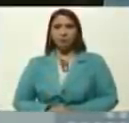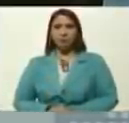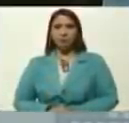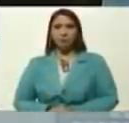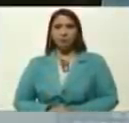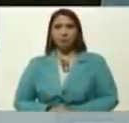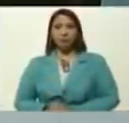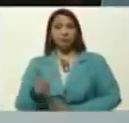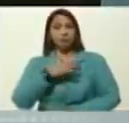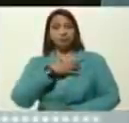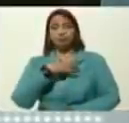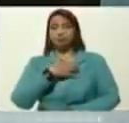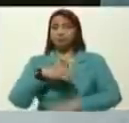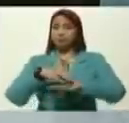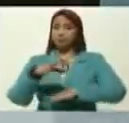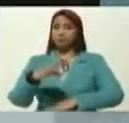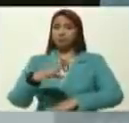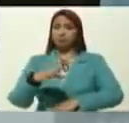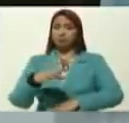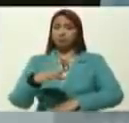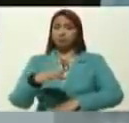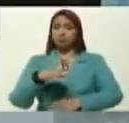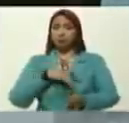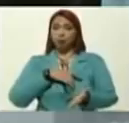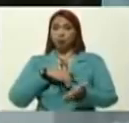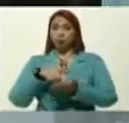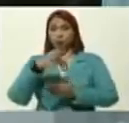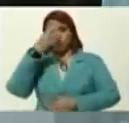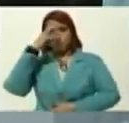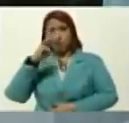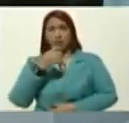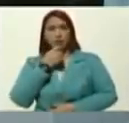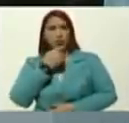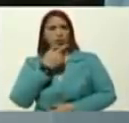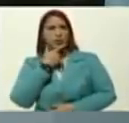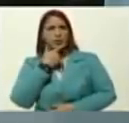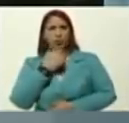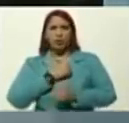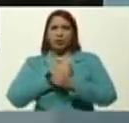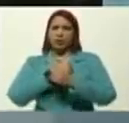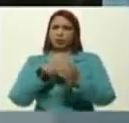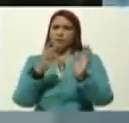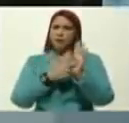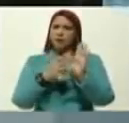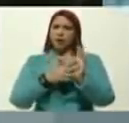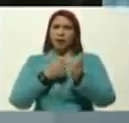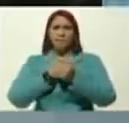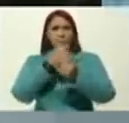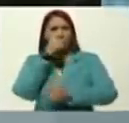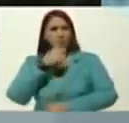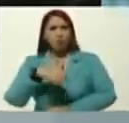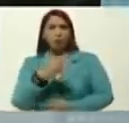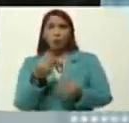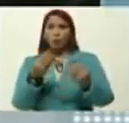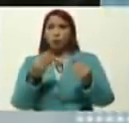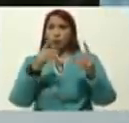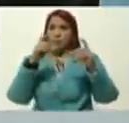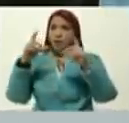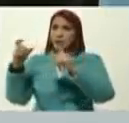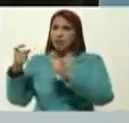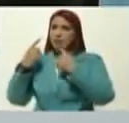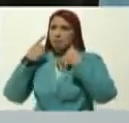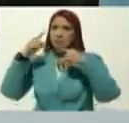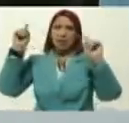no podía dejar de ir a México, México lindo y querido, de verdad, mira, el amor del pueblo, hay muchas imágenes que se